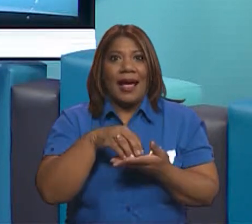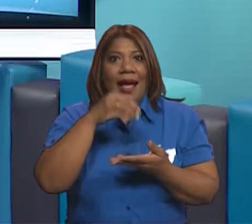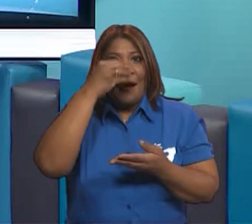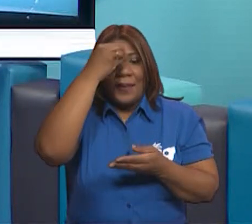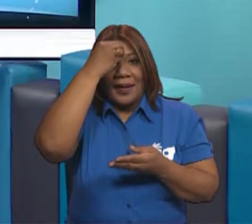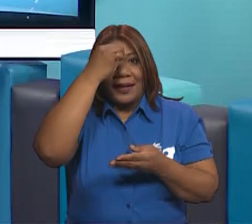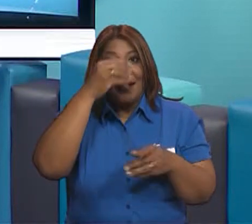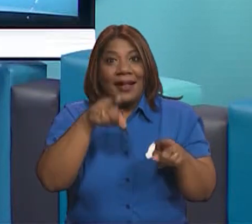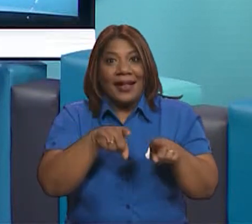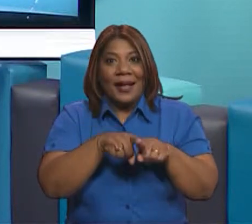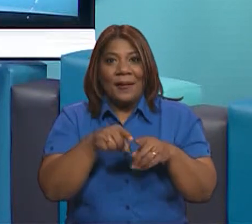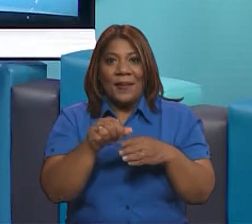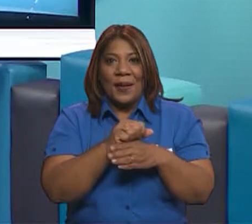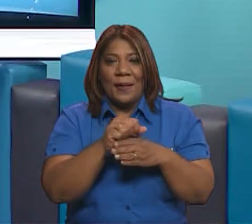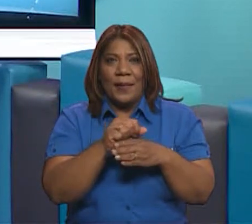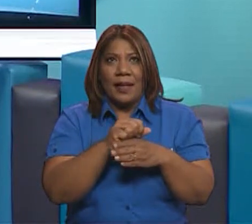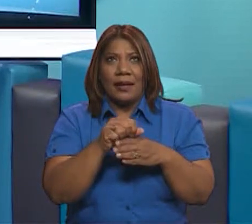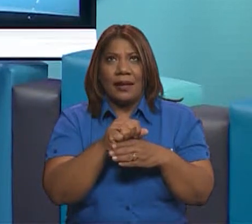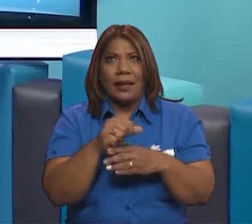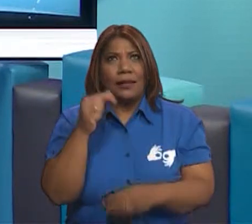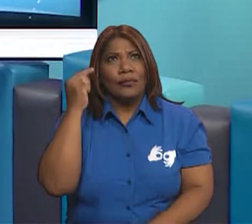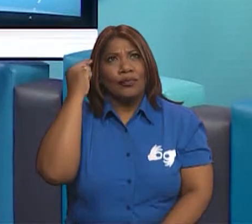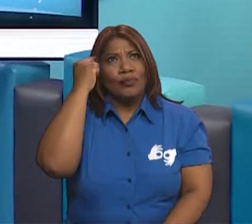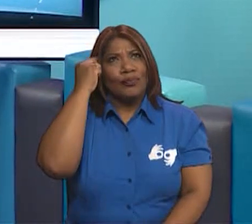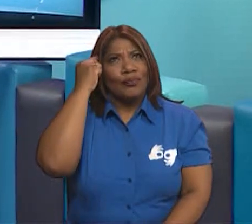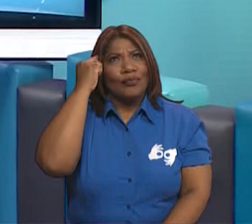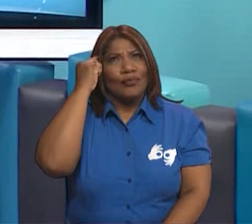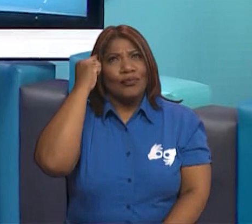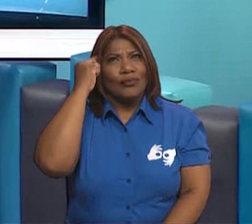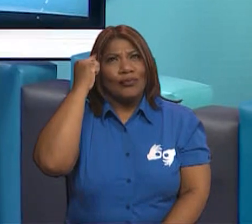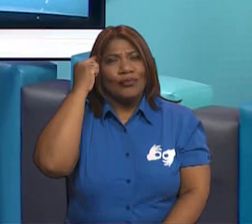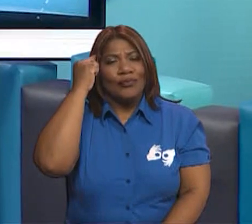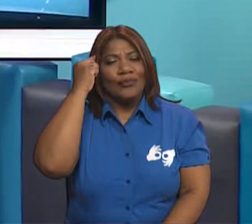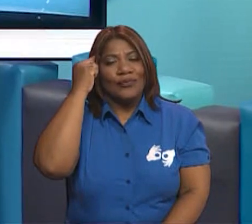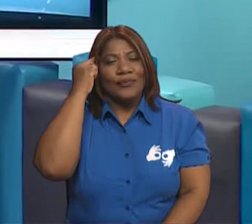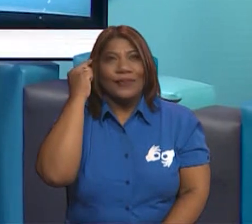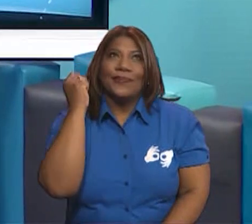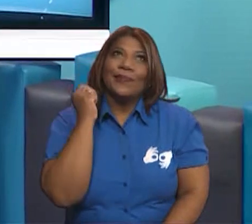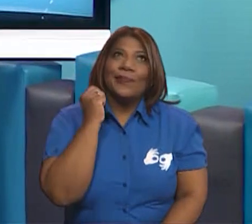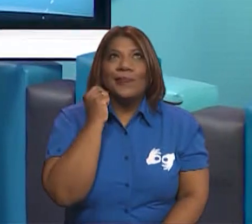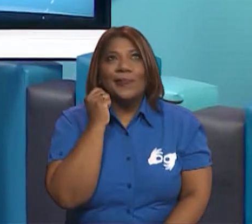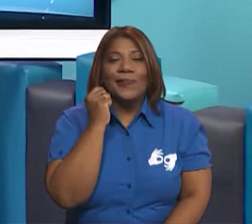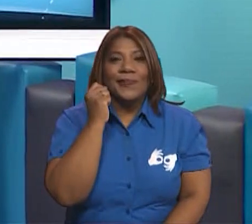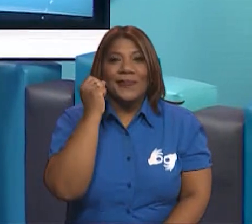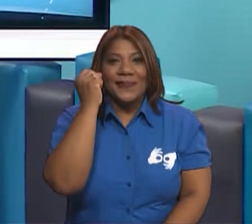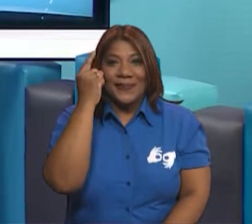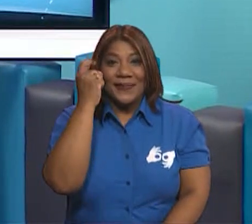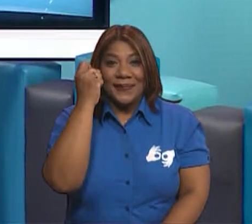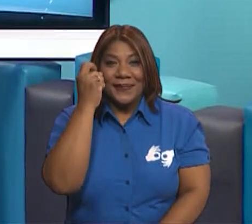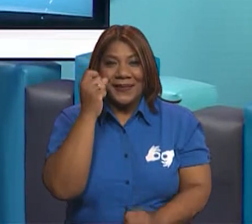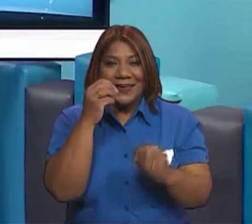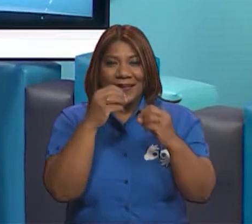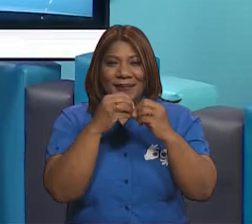y vayan buscando ahí en su memoria cuáles son esas figuras geométricas que les van a ayudar a comprender este